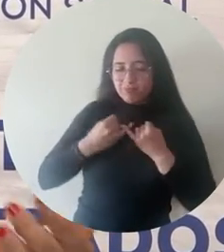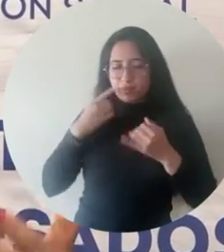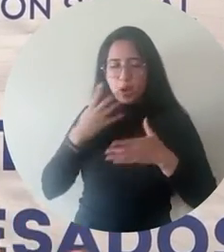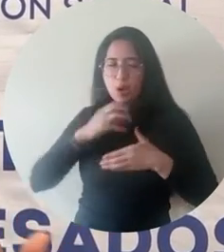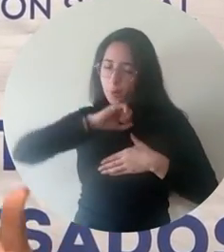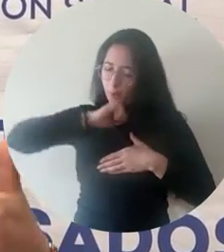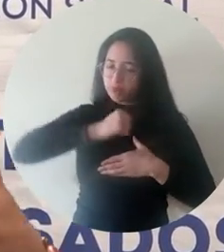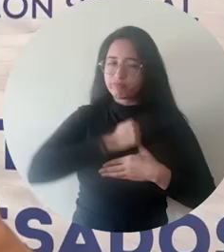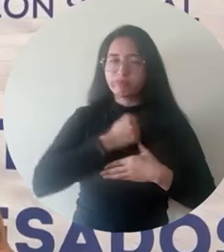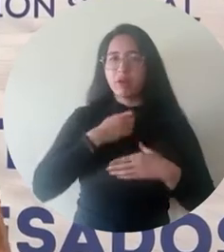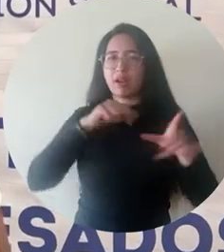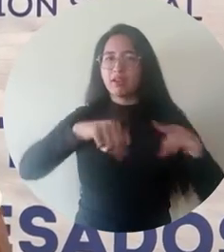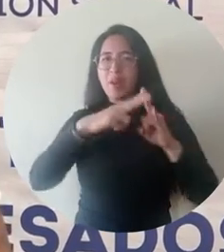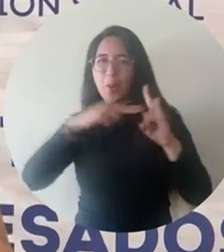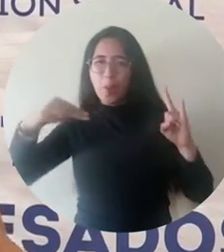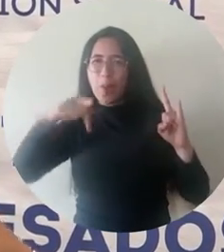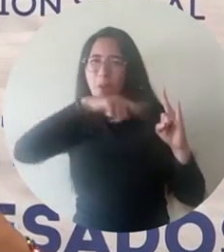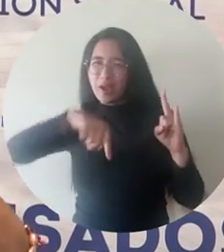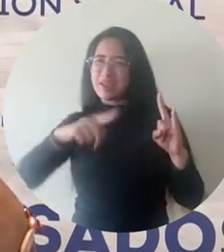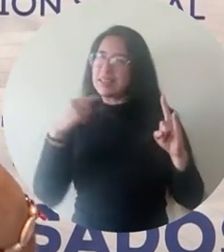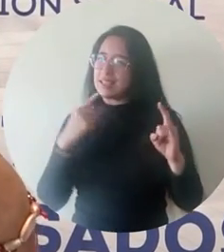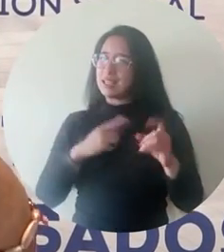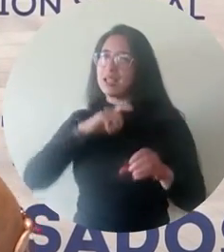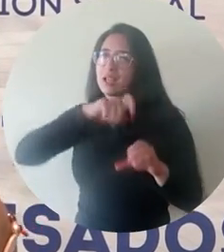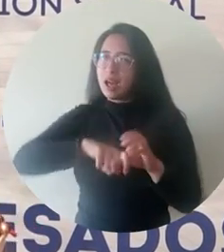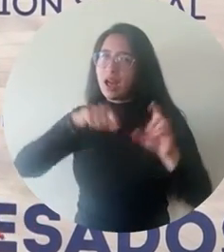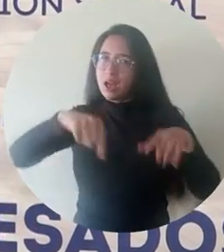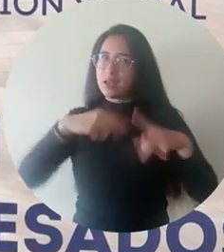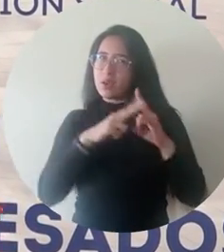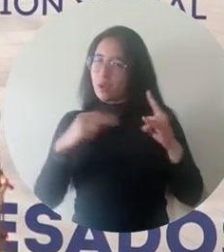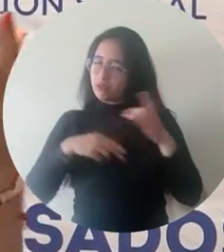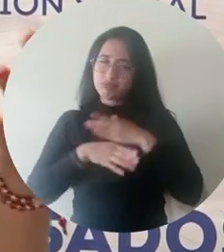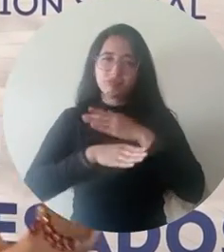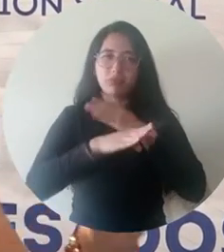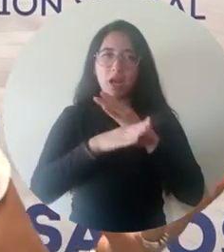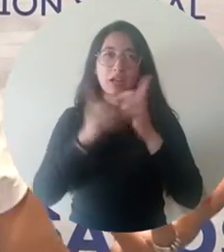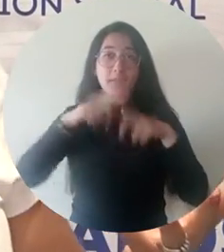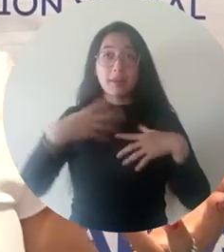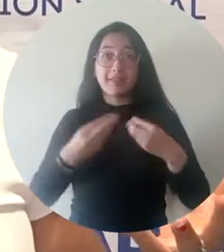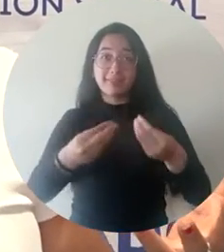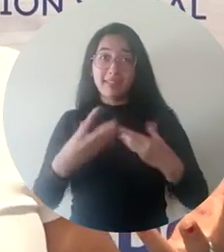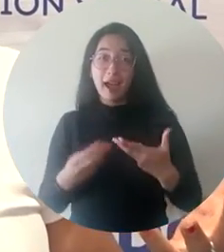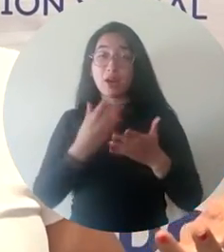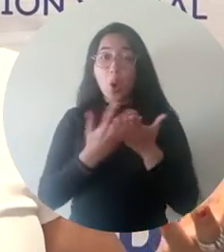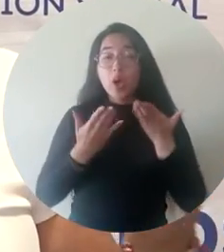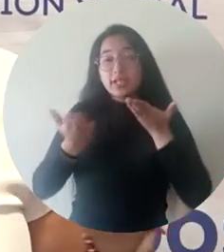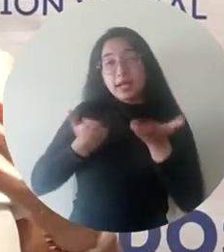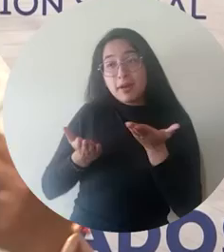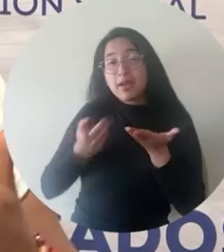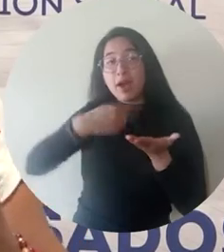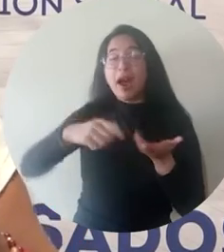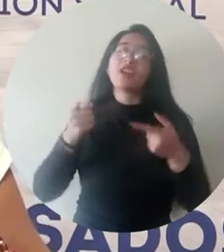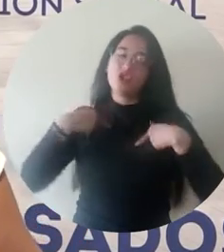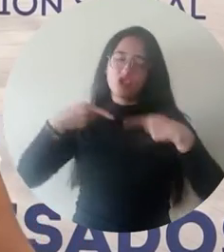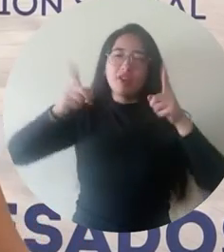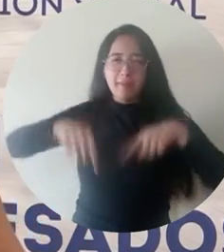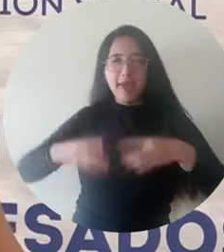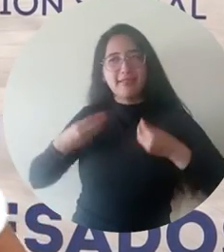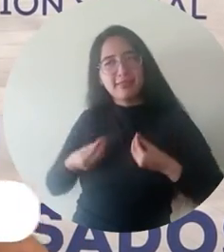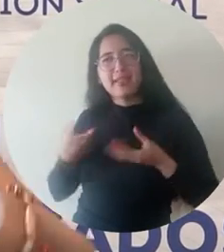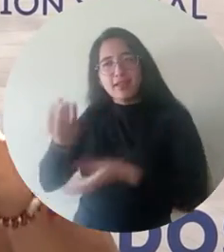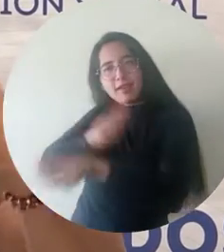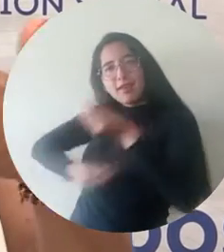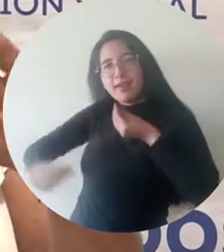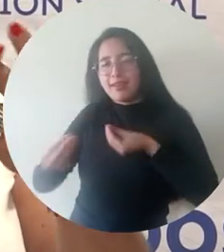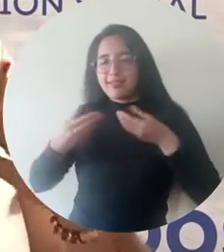nos da la oportunidad por ejemplo a mí equitativamente de recibir los beneficios de la universidad como